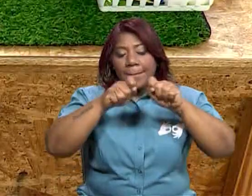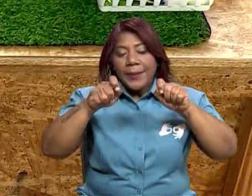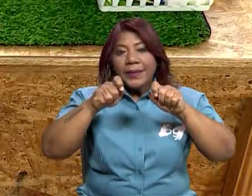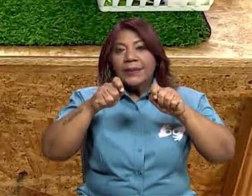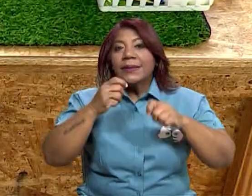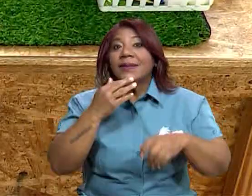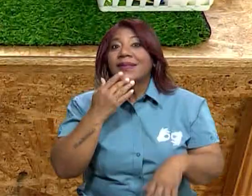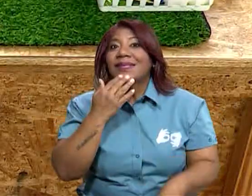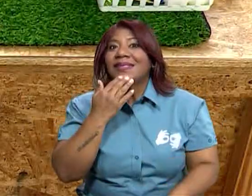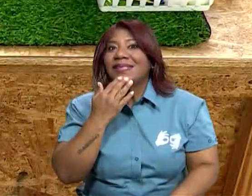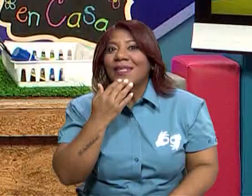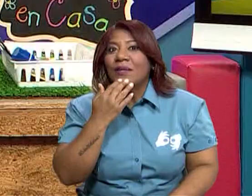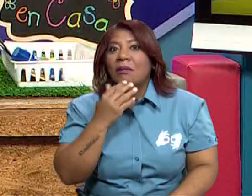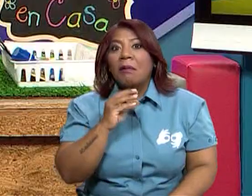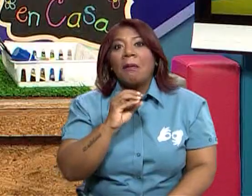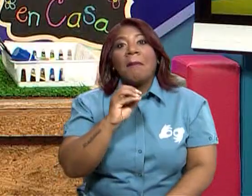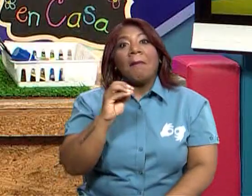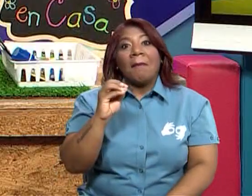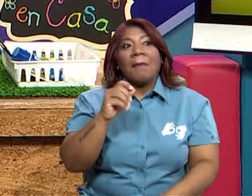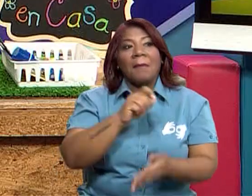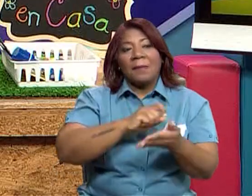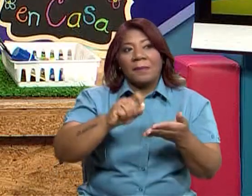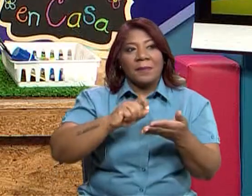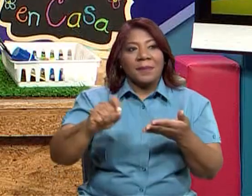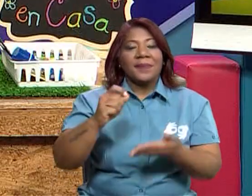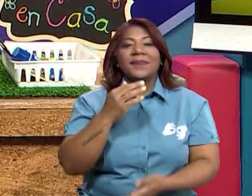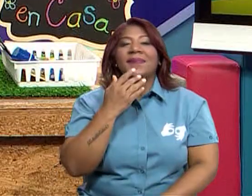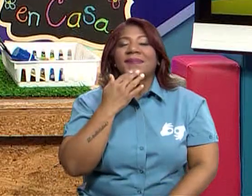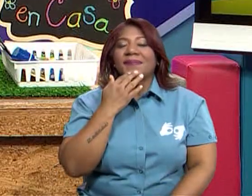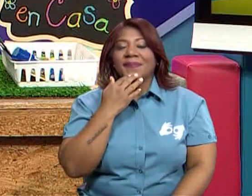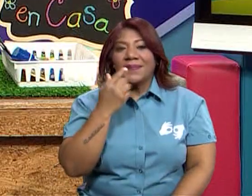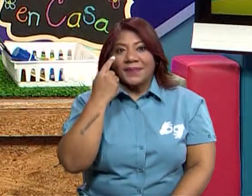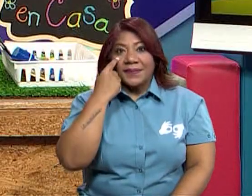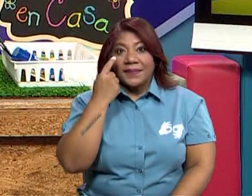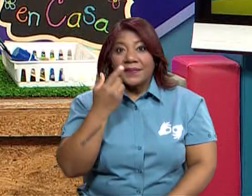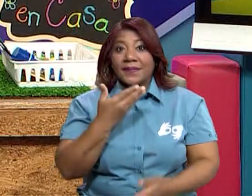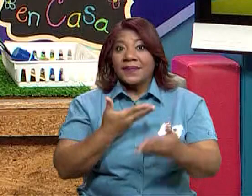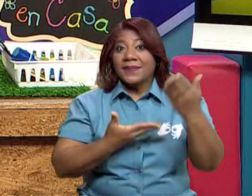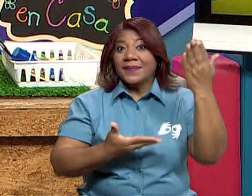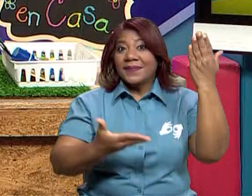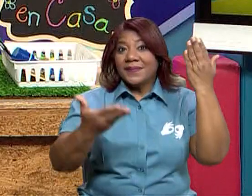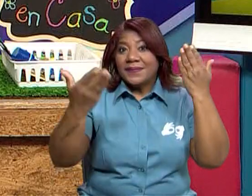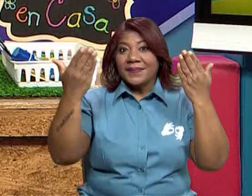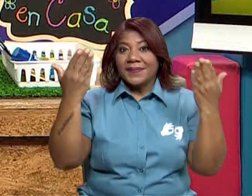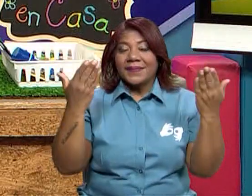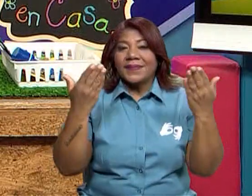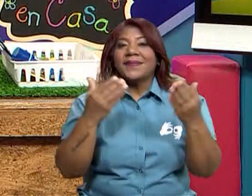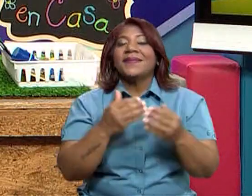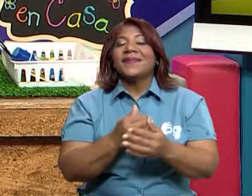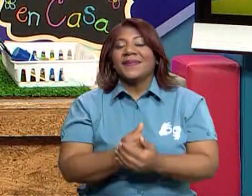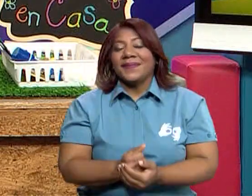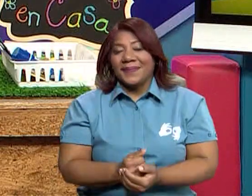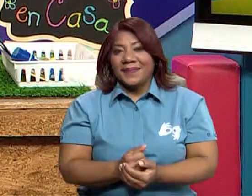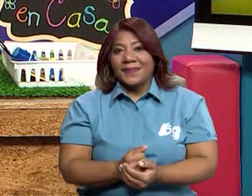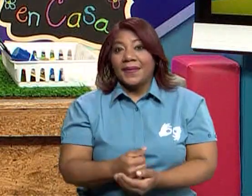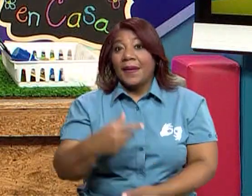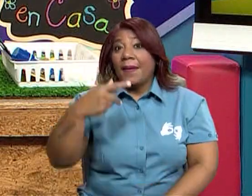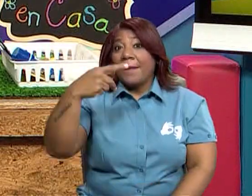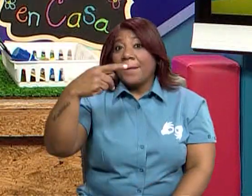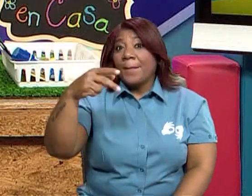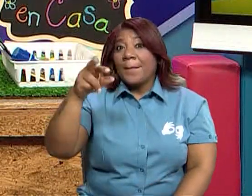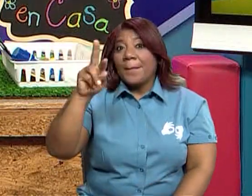colores o lápices de colores también. Vamos a realizar con la poesía promundo y beneficio de la autora